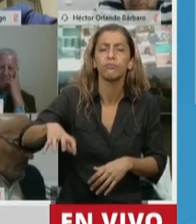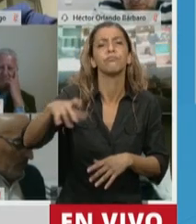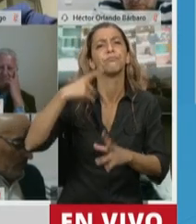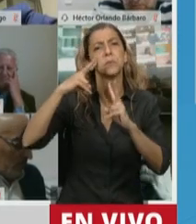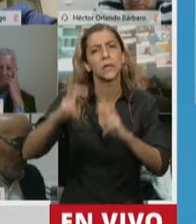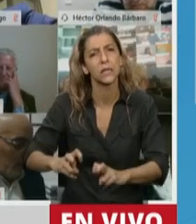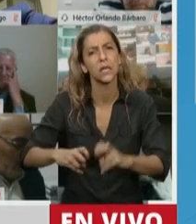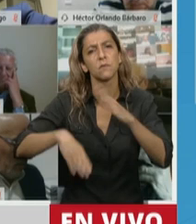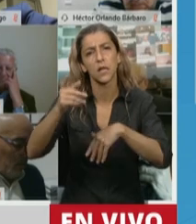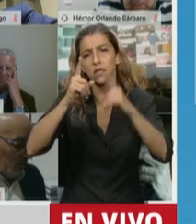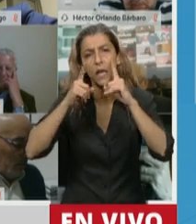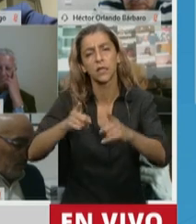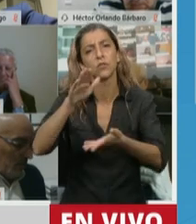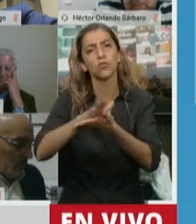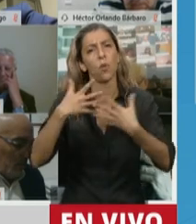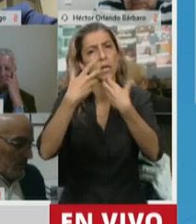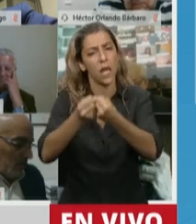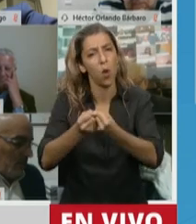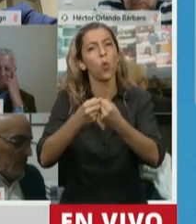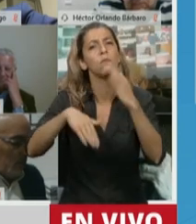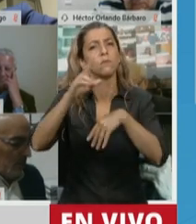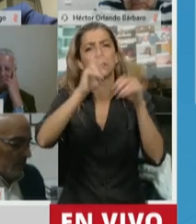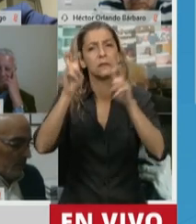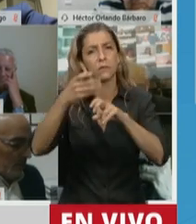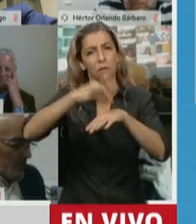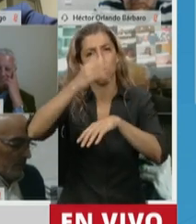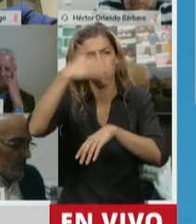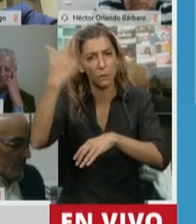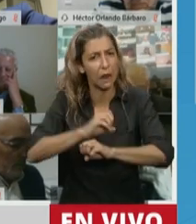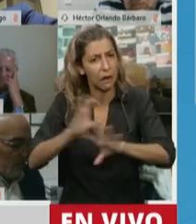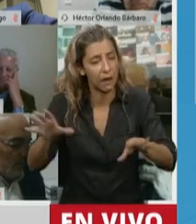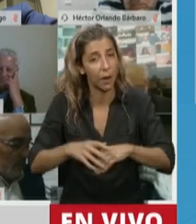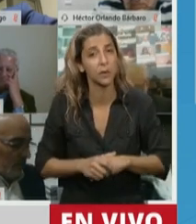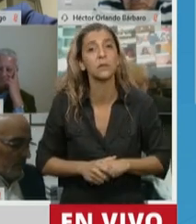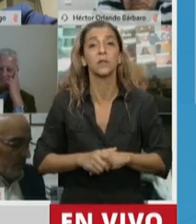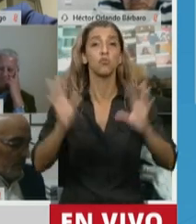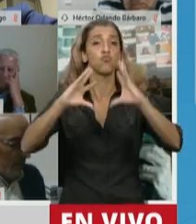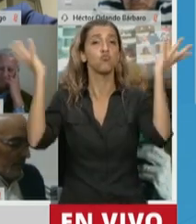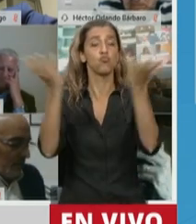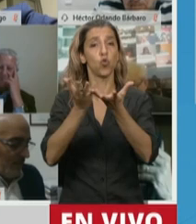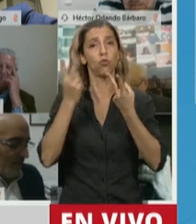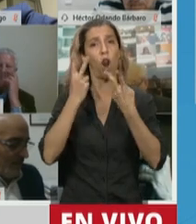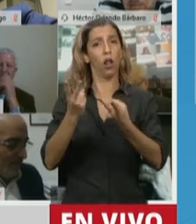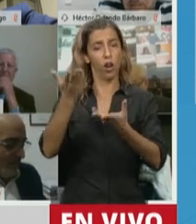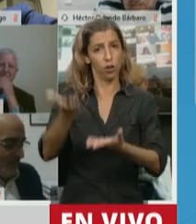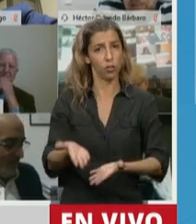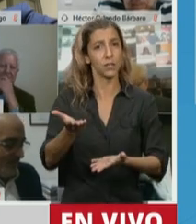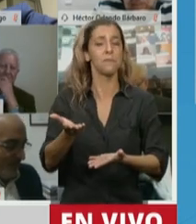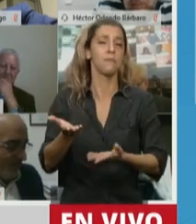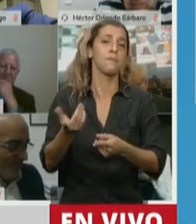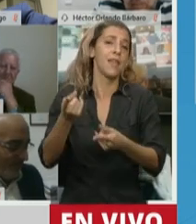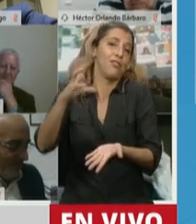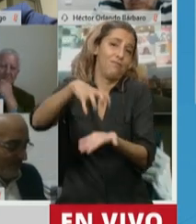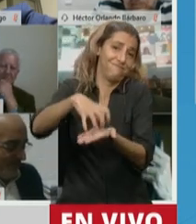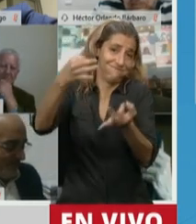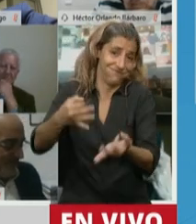cuestiones de salud graves que le ha valido un reconocimiento mundial y que nos enorgullece profundamente a todos